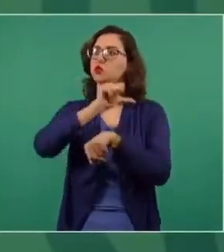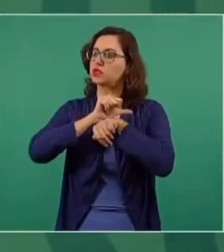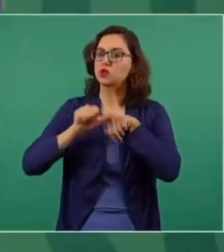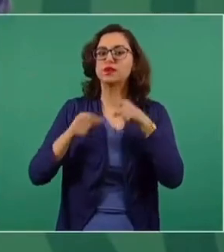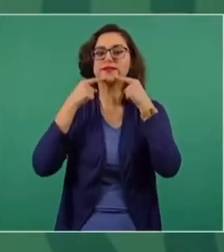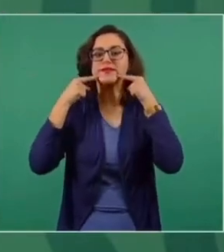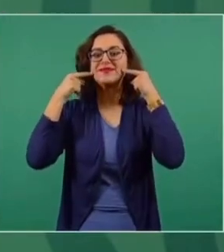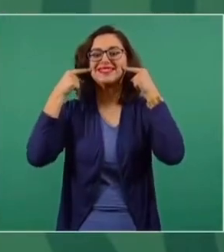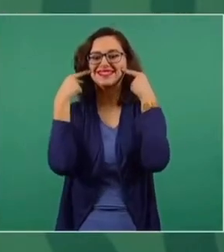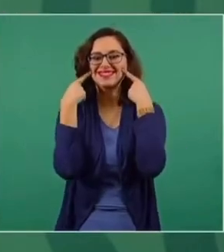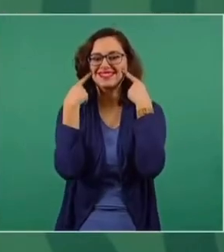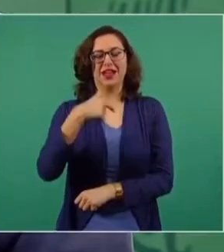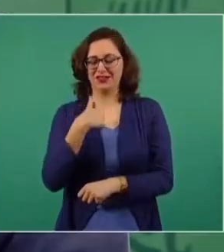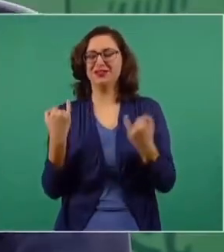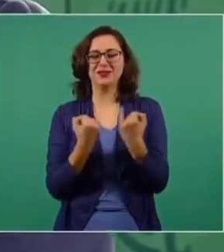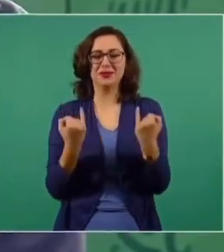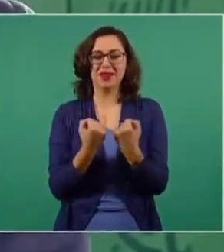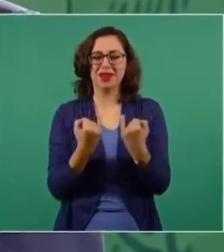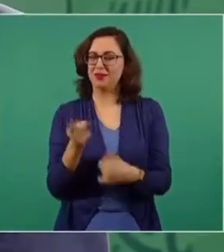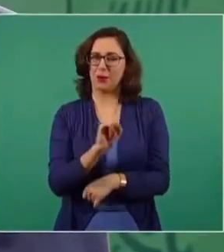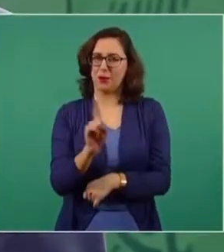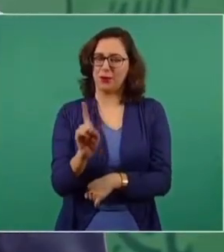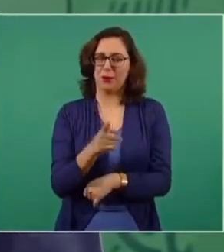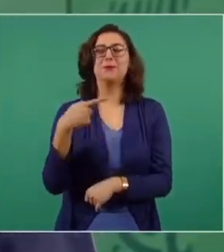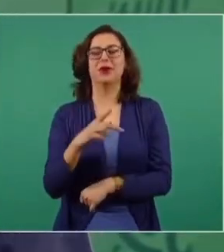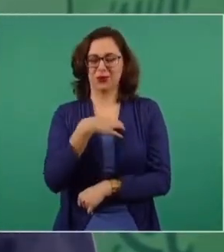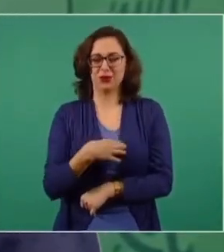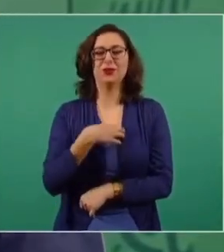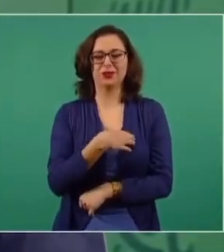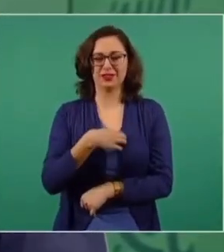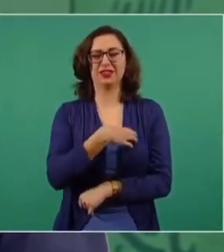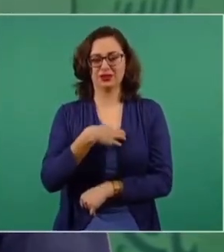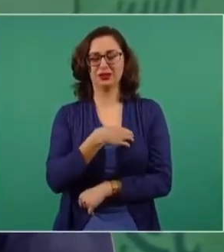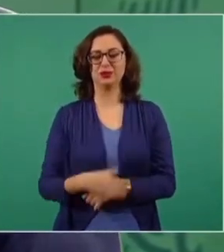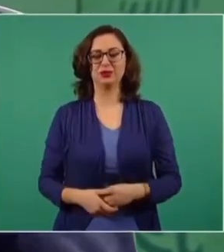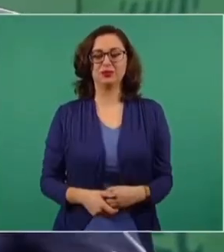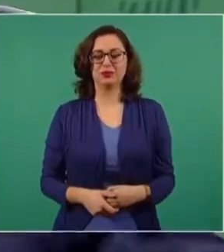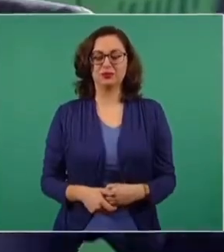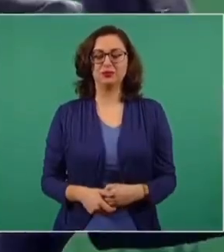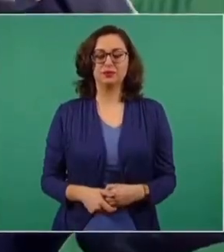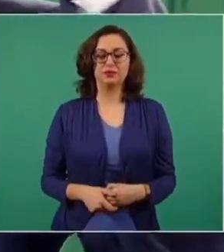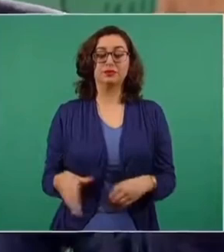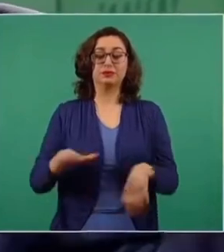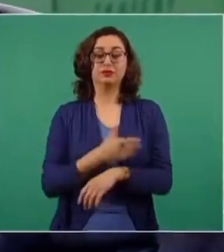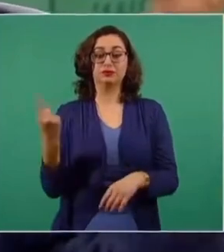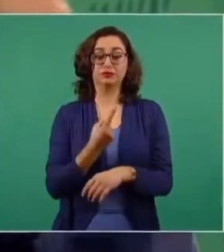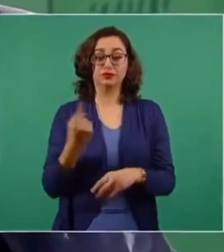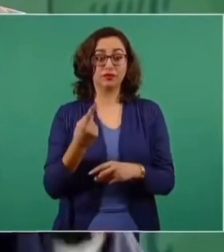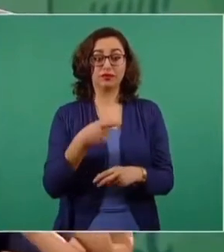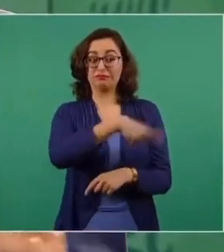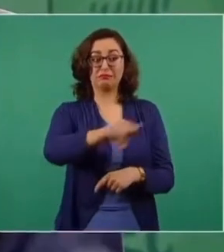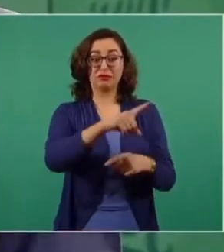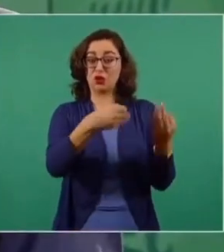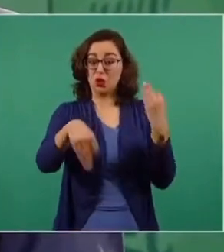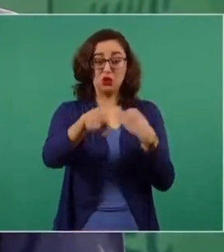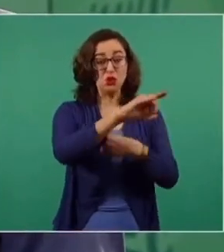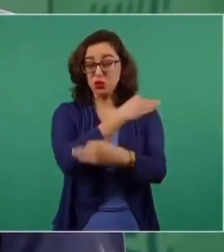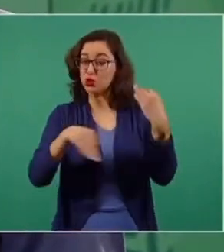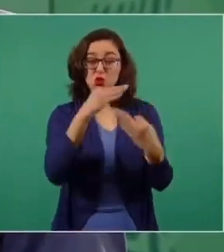para que se me quite esta risa. Yo no puedo decir eso, pero estamos muy contentos, porque se unieron todos,